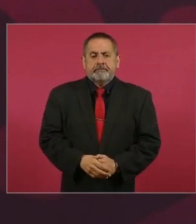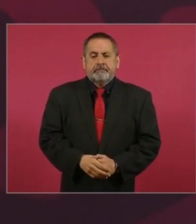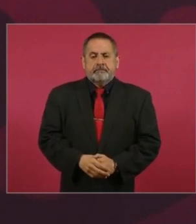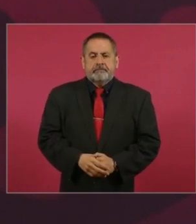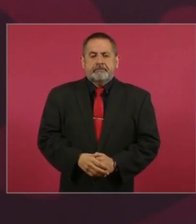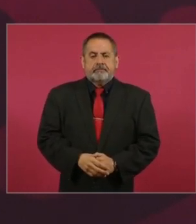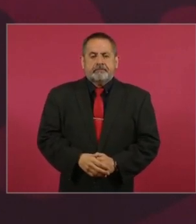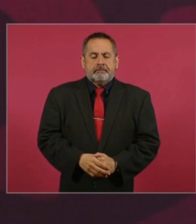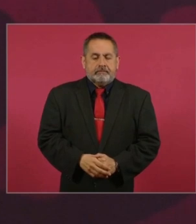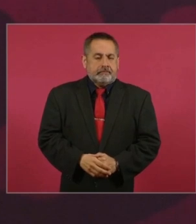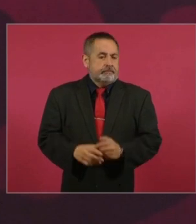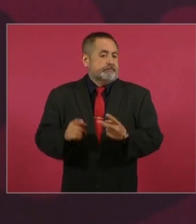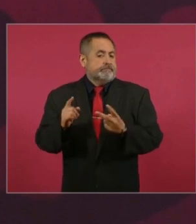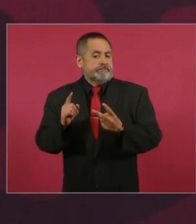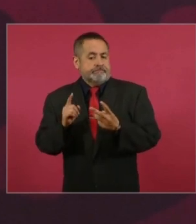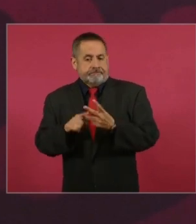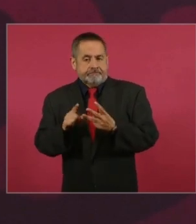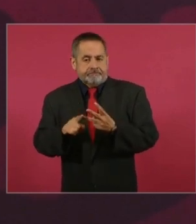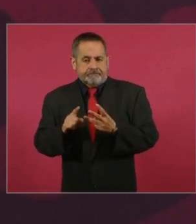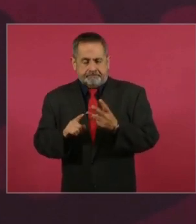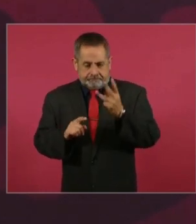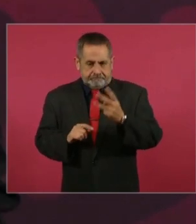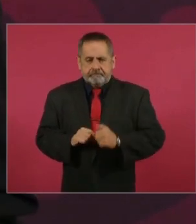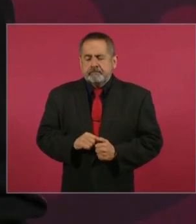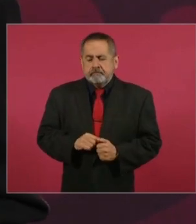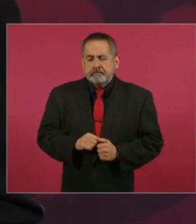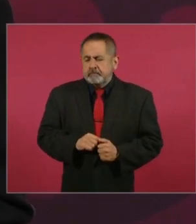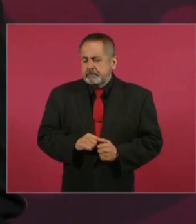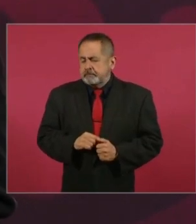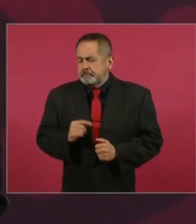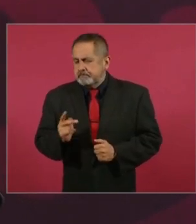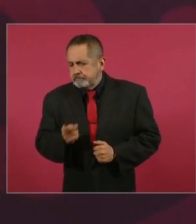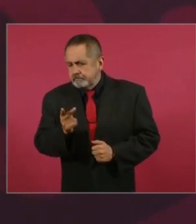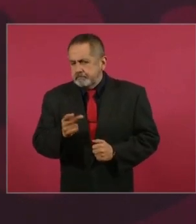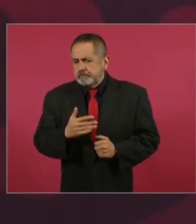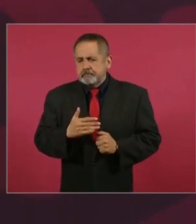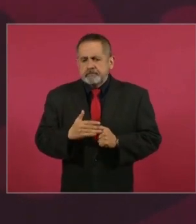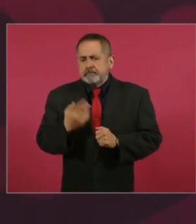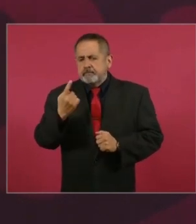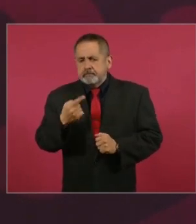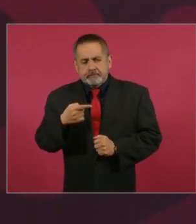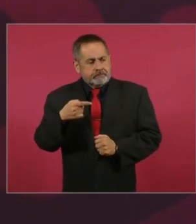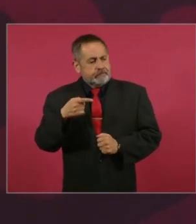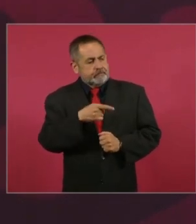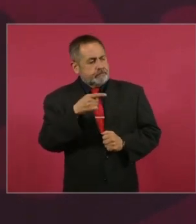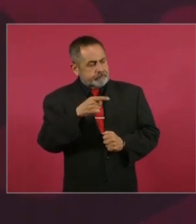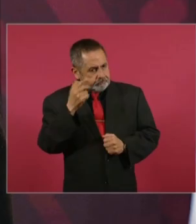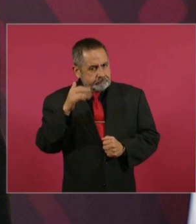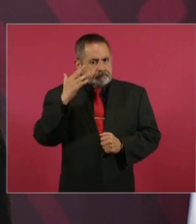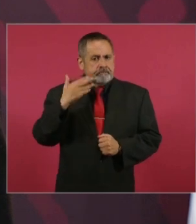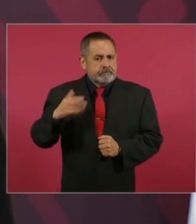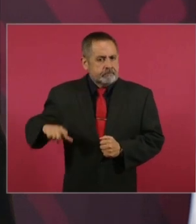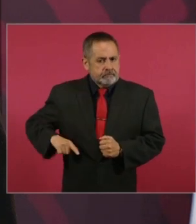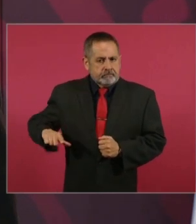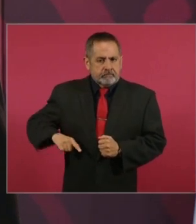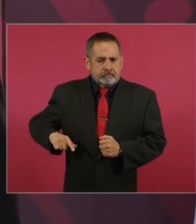Una tercera es por qué durante su gobierno no aumentó